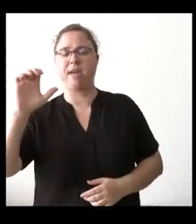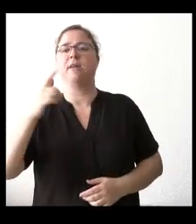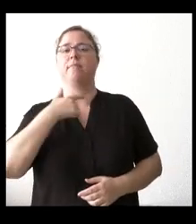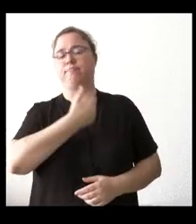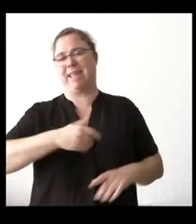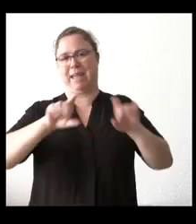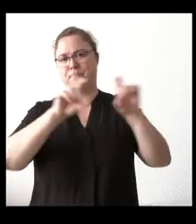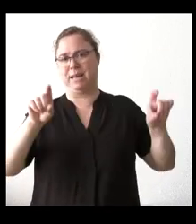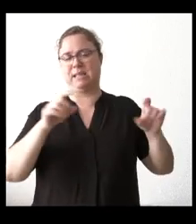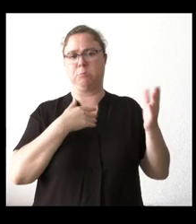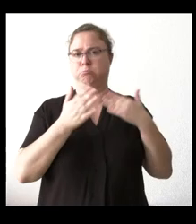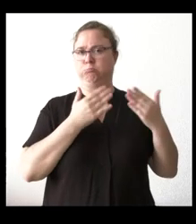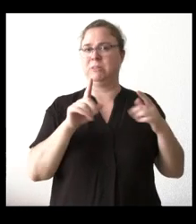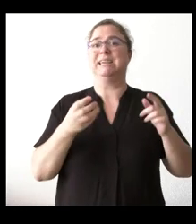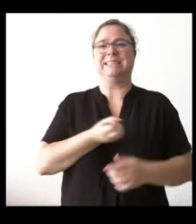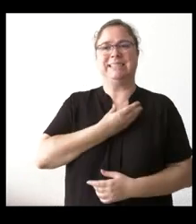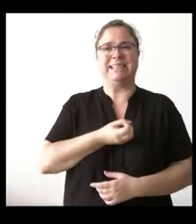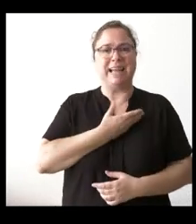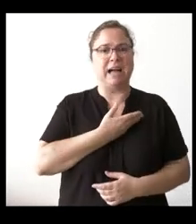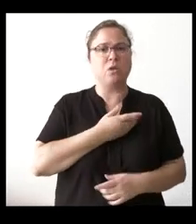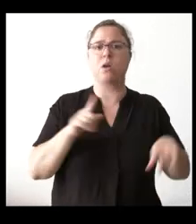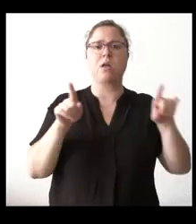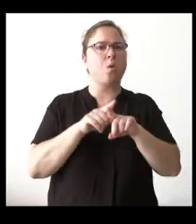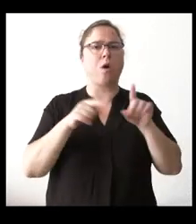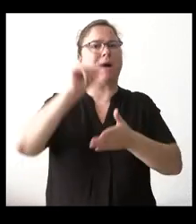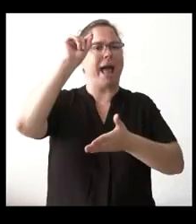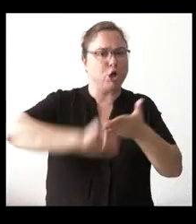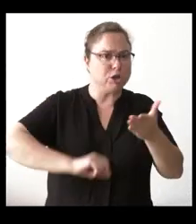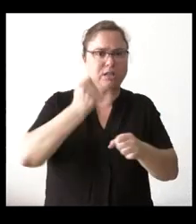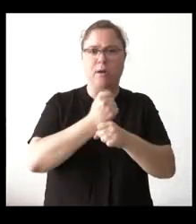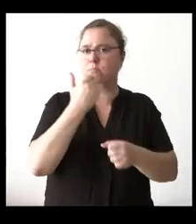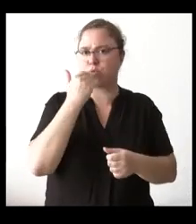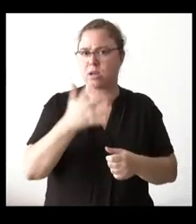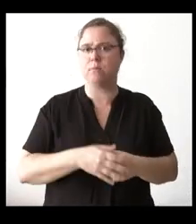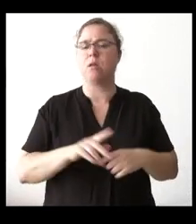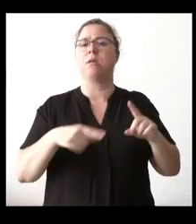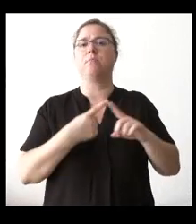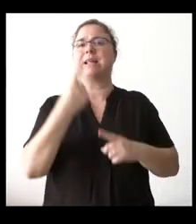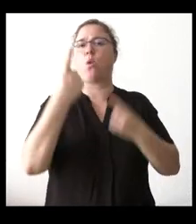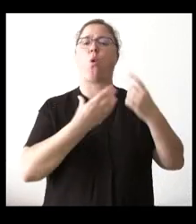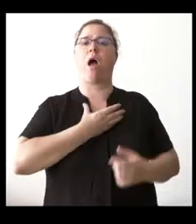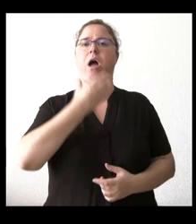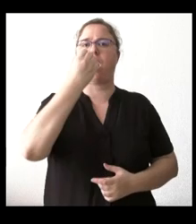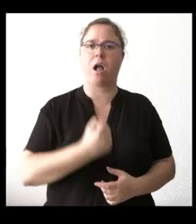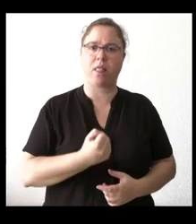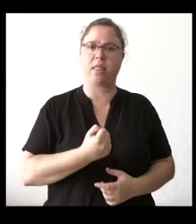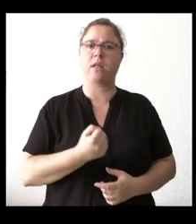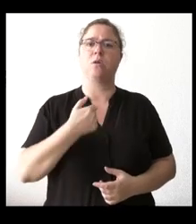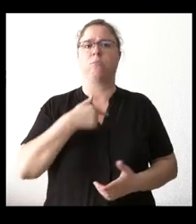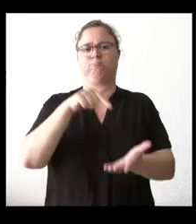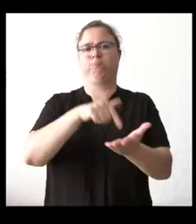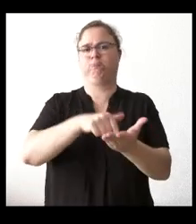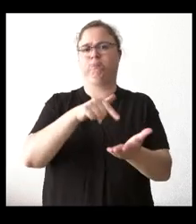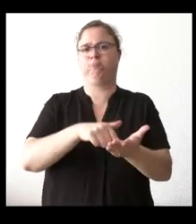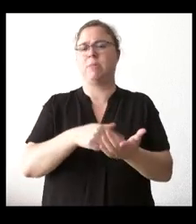y los sindicatos en la contratación de trabajadores también ha habido alcaldes que reclaman que